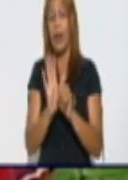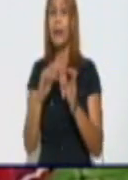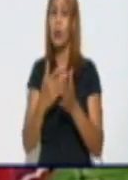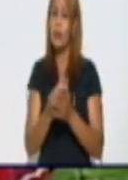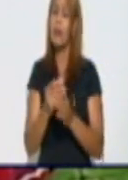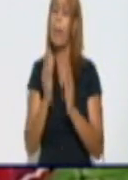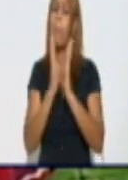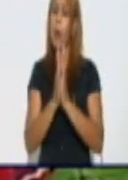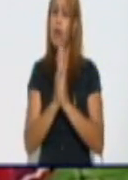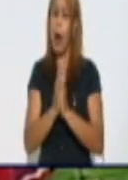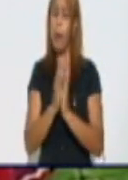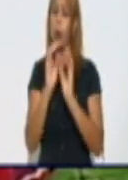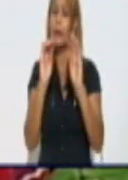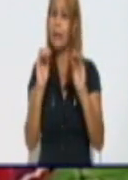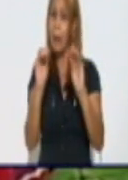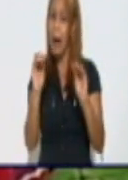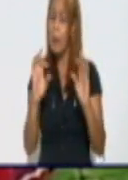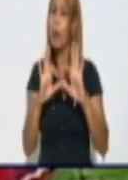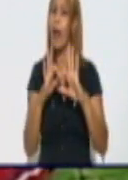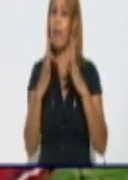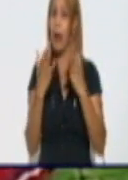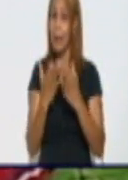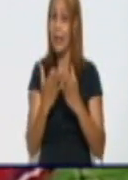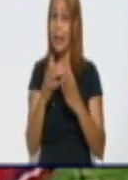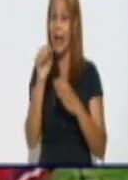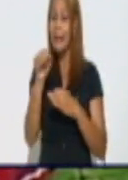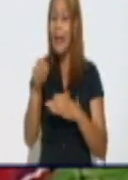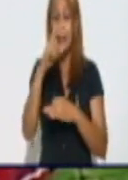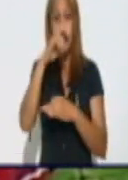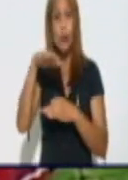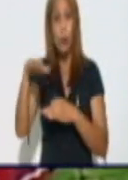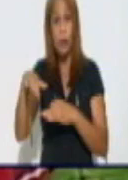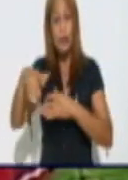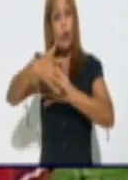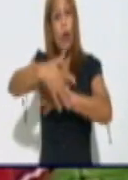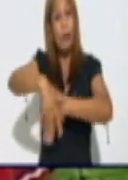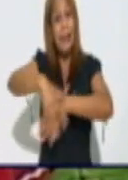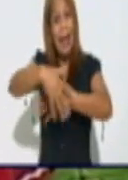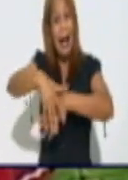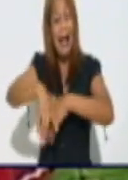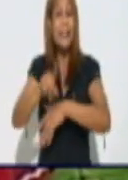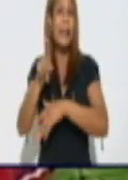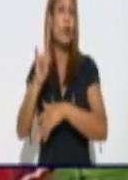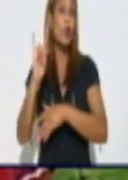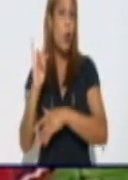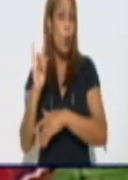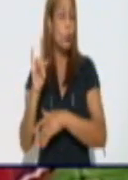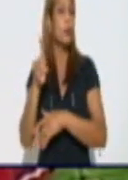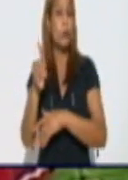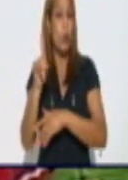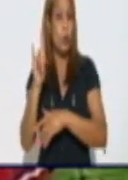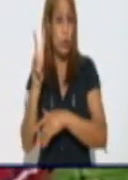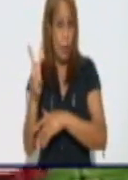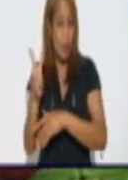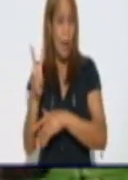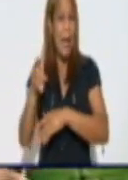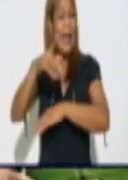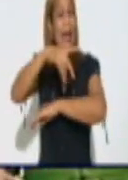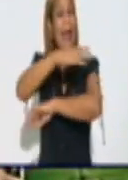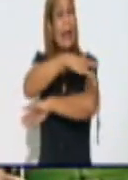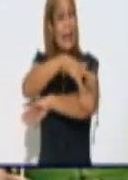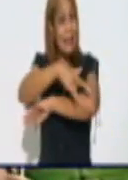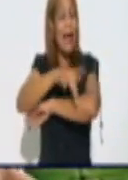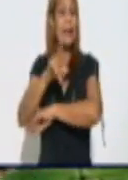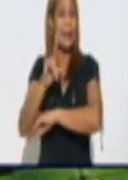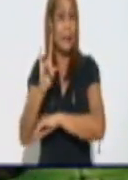Bayam. Están alertados y fueron los propios vecinos los que hicieron llegar las imágenes a nuestro programa. Rosmel,